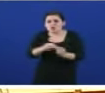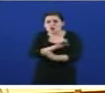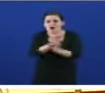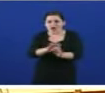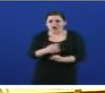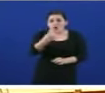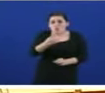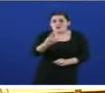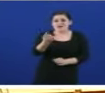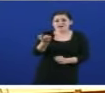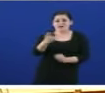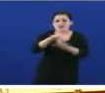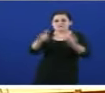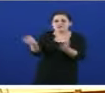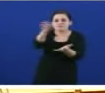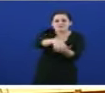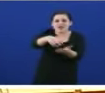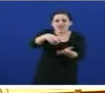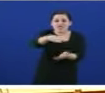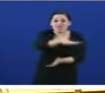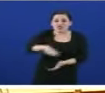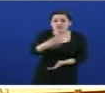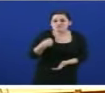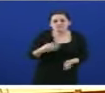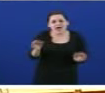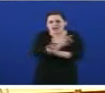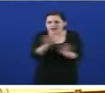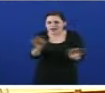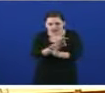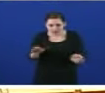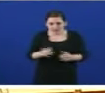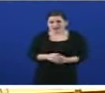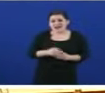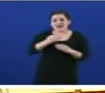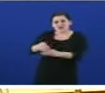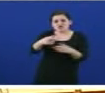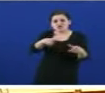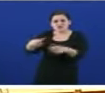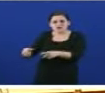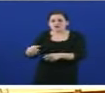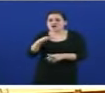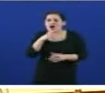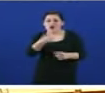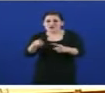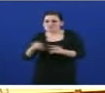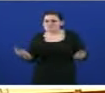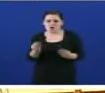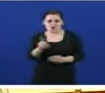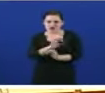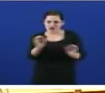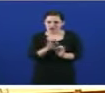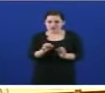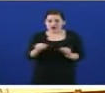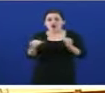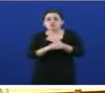de que unha só empresa se instalase neles. E no resto dos sectores, señoría, as cousas tampouco van millor. En